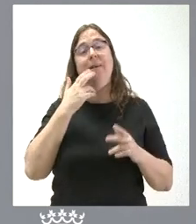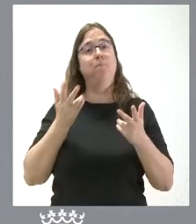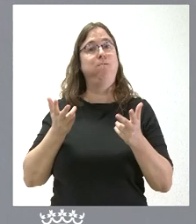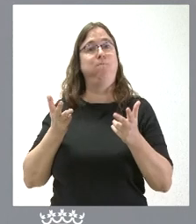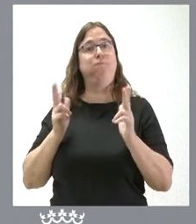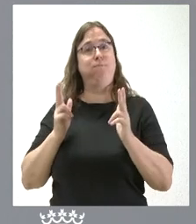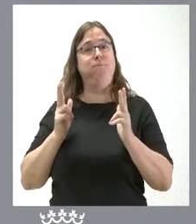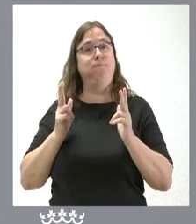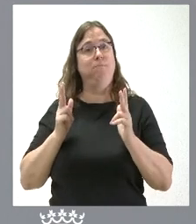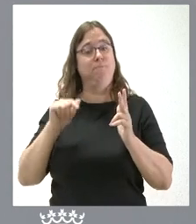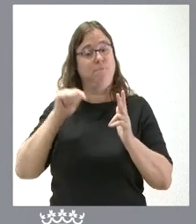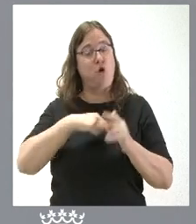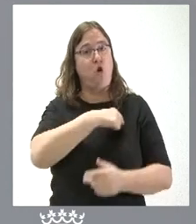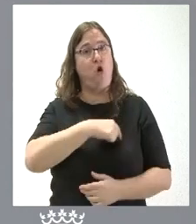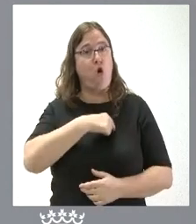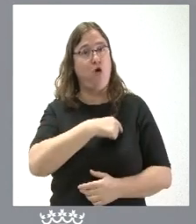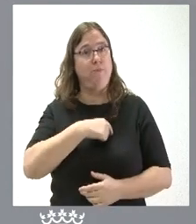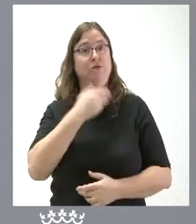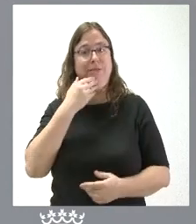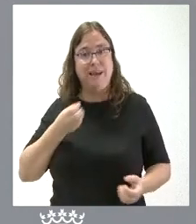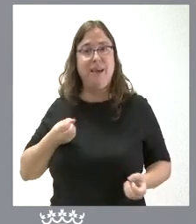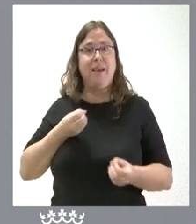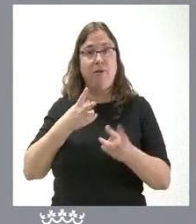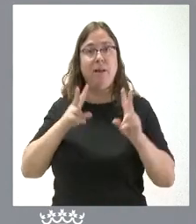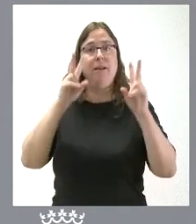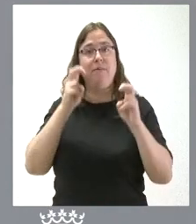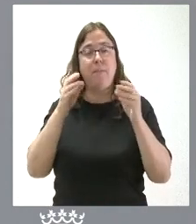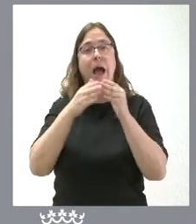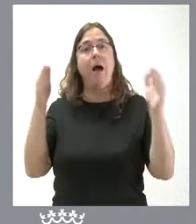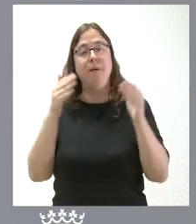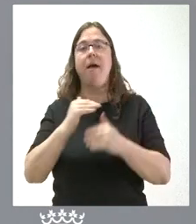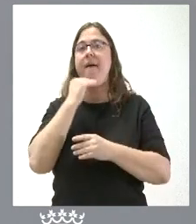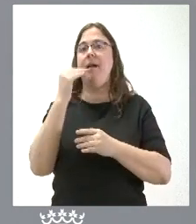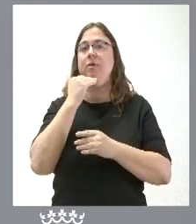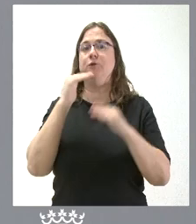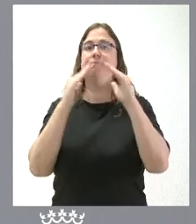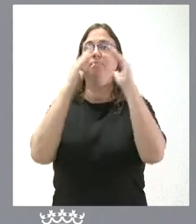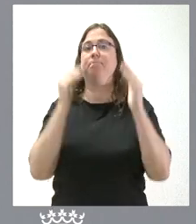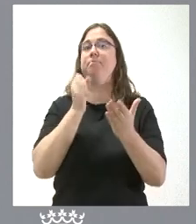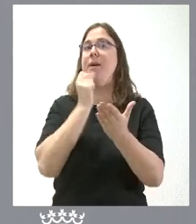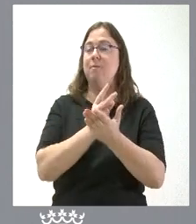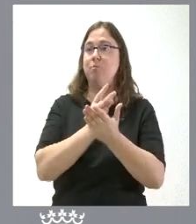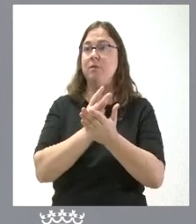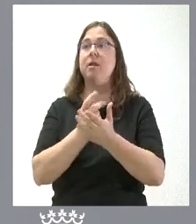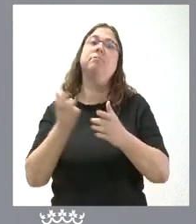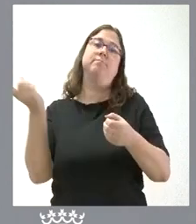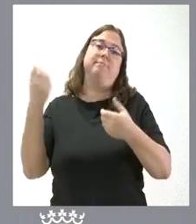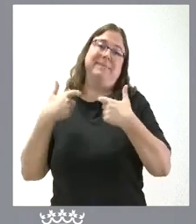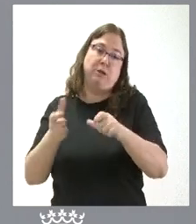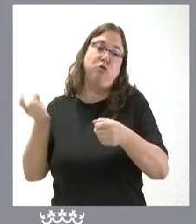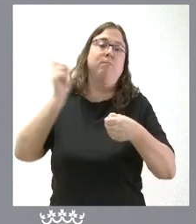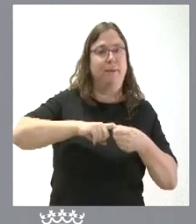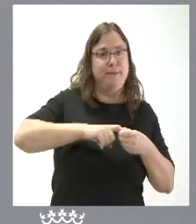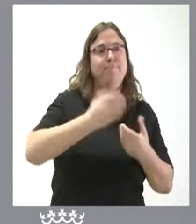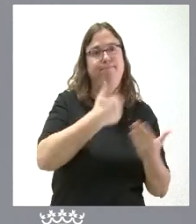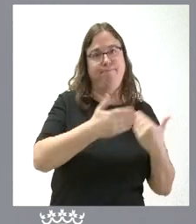que en esta comisión donde se va a informar sobre la posible apertura de alguna casa de apuestas esté el sector de casas de